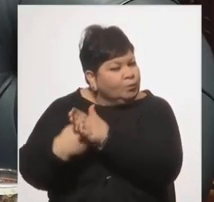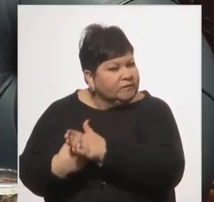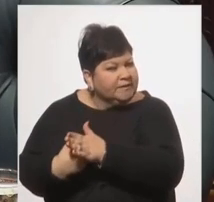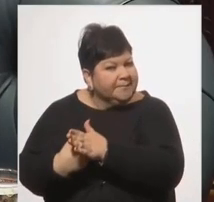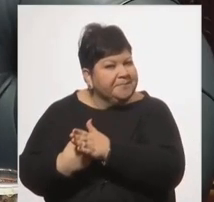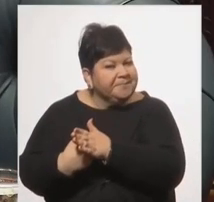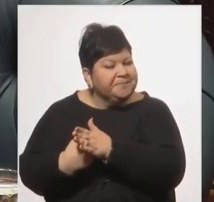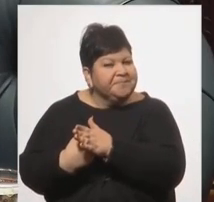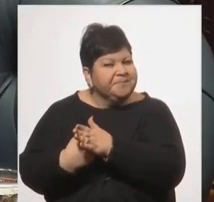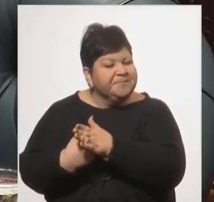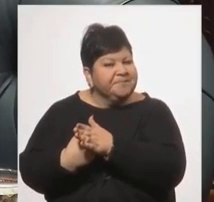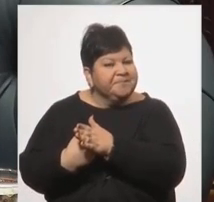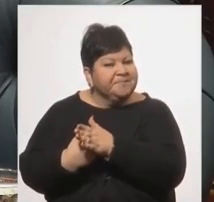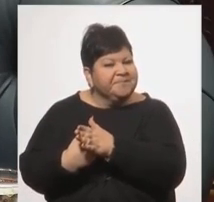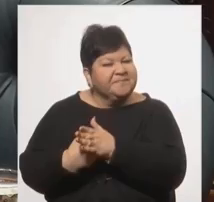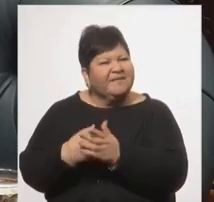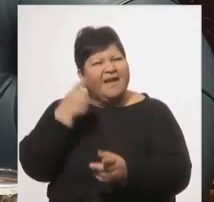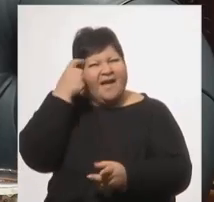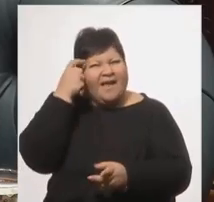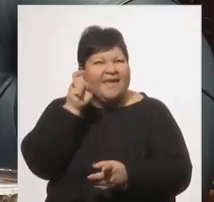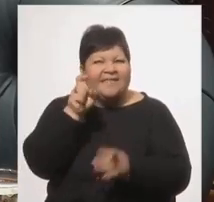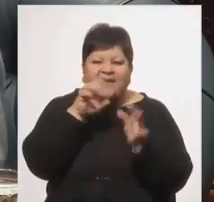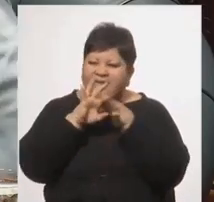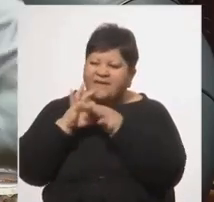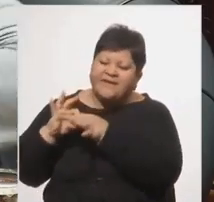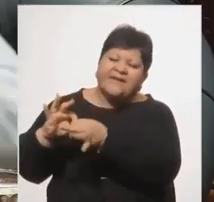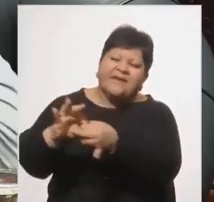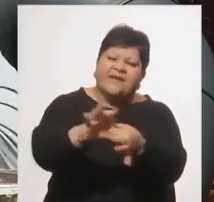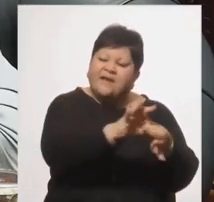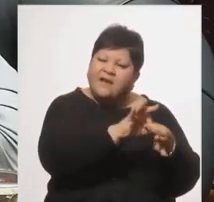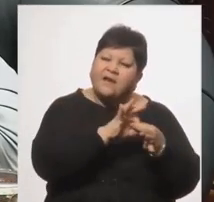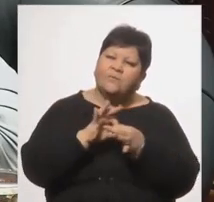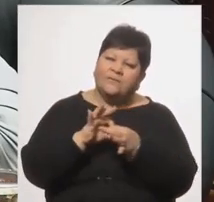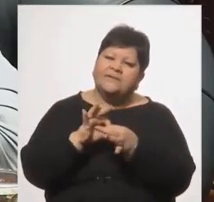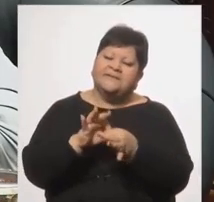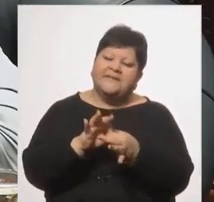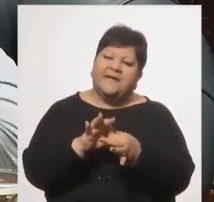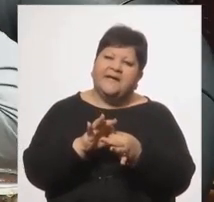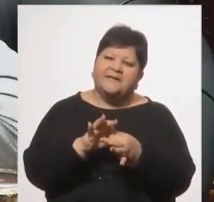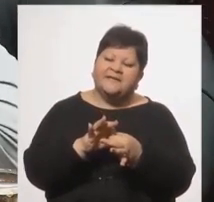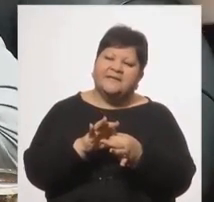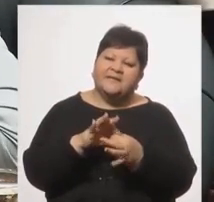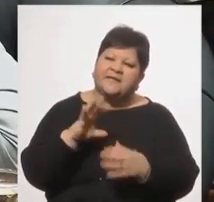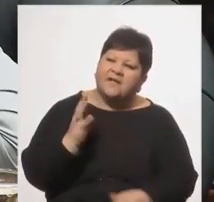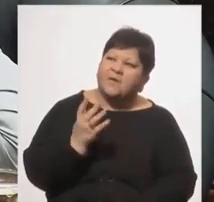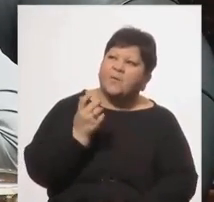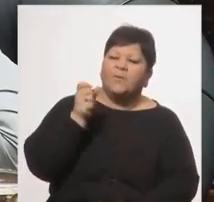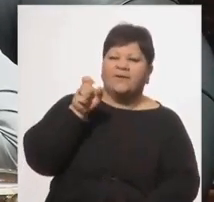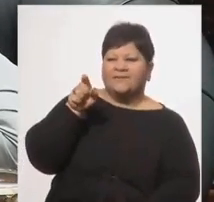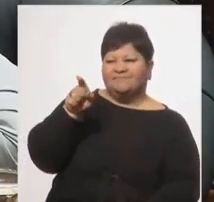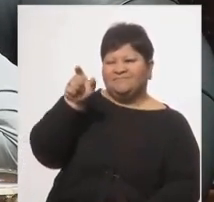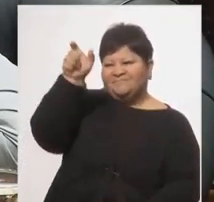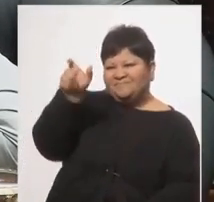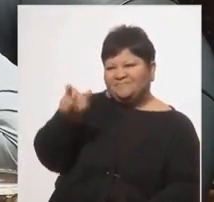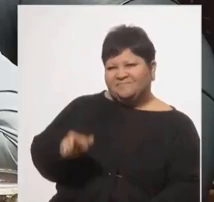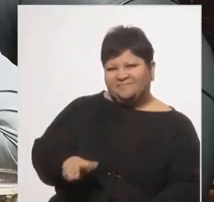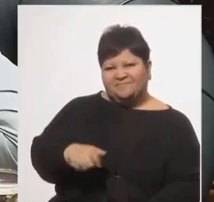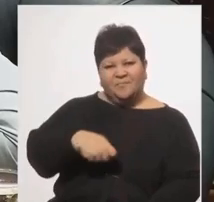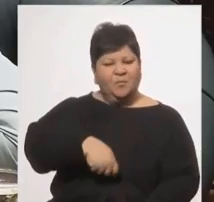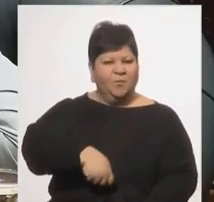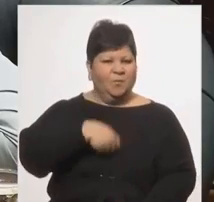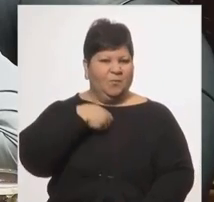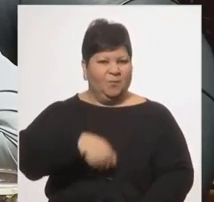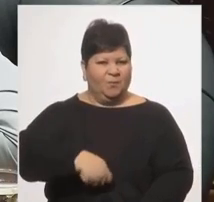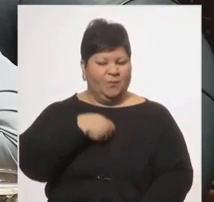de la unidad uno encuentra en Mujica. Y el